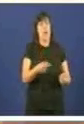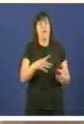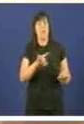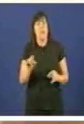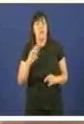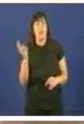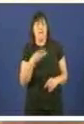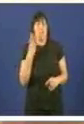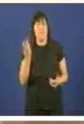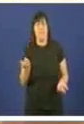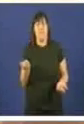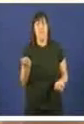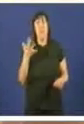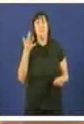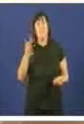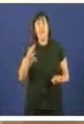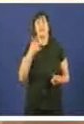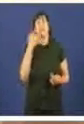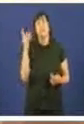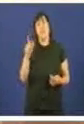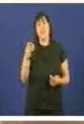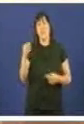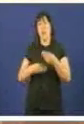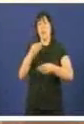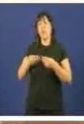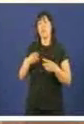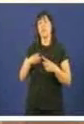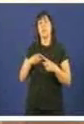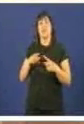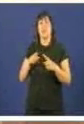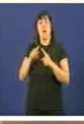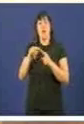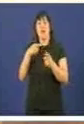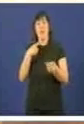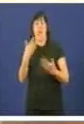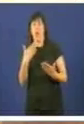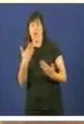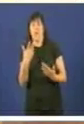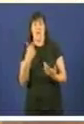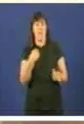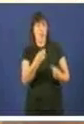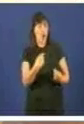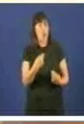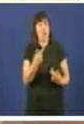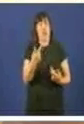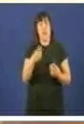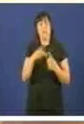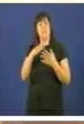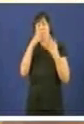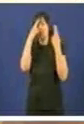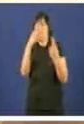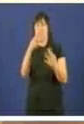axegas, e por certo, debe facerse de forma tamén negociada, de forma que respete os